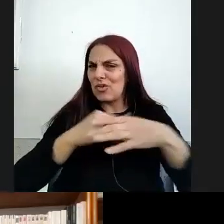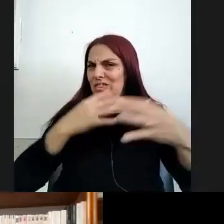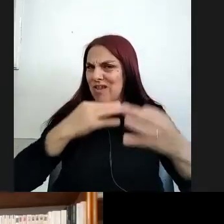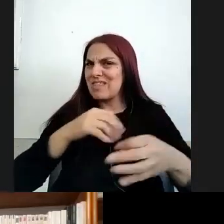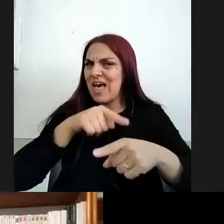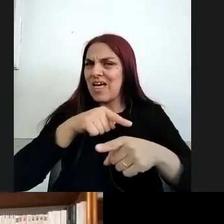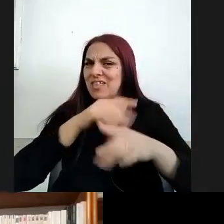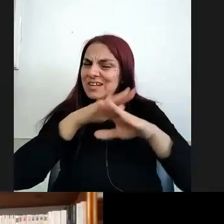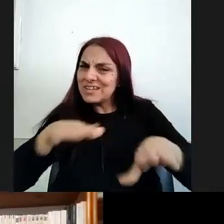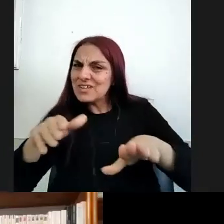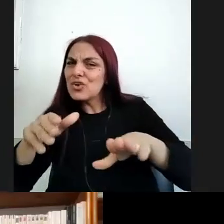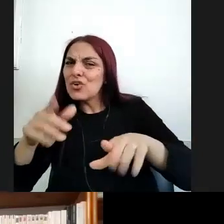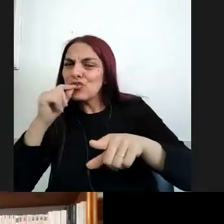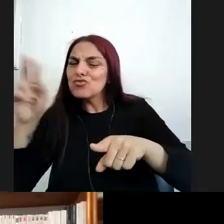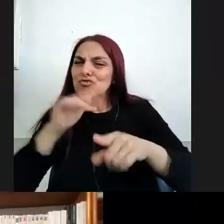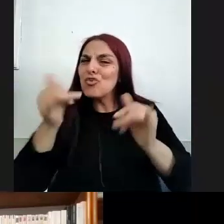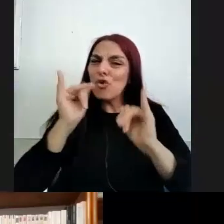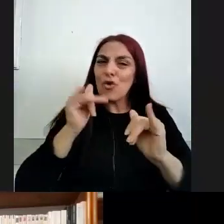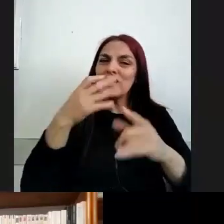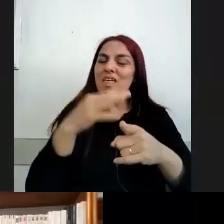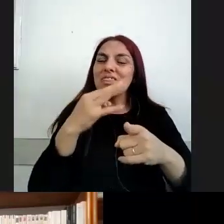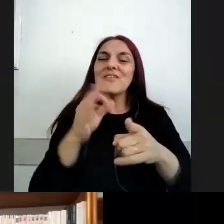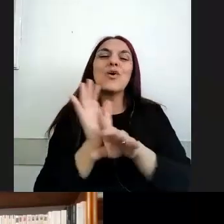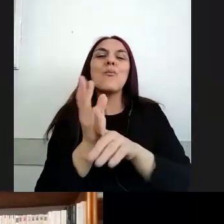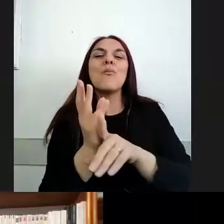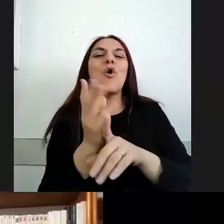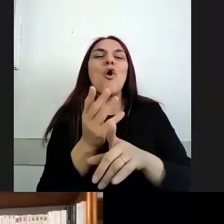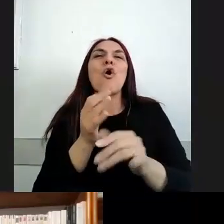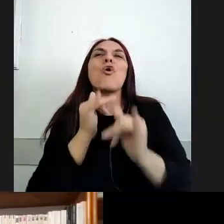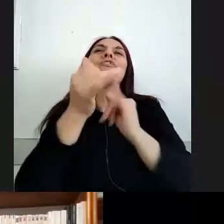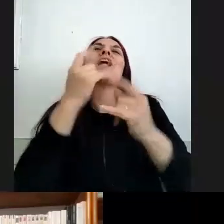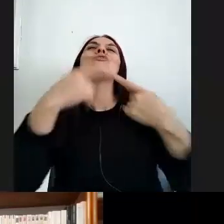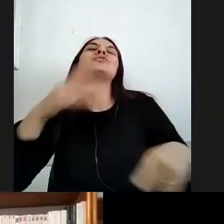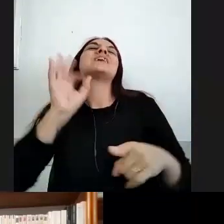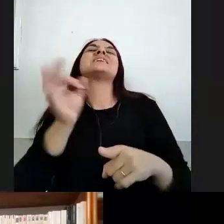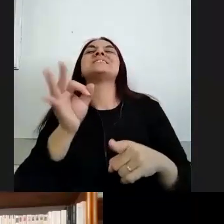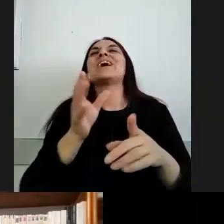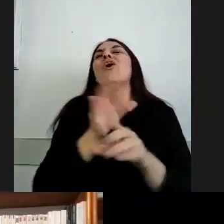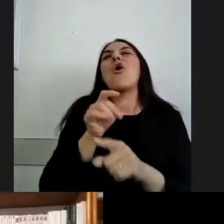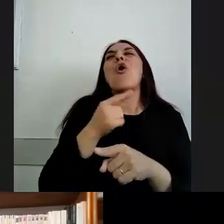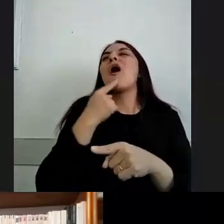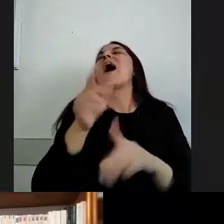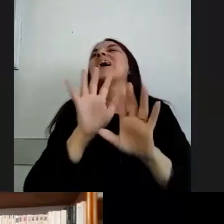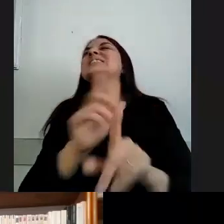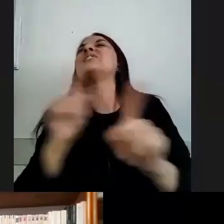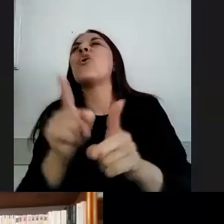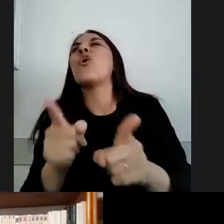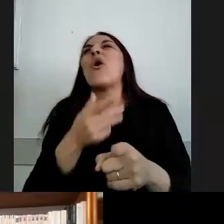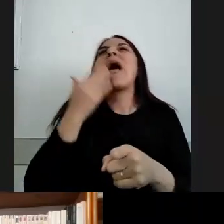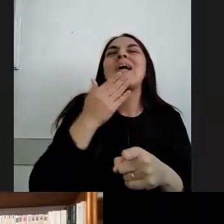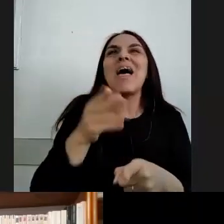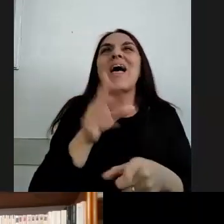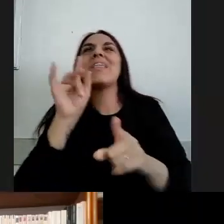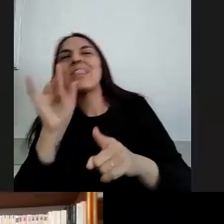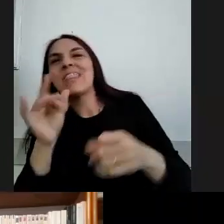niños, niñas y jóvenes van a validar lo que saben o a refutar ¿no? sino a poder pensar esa relación entre